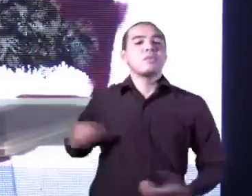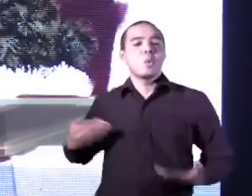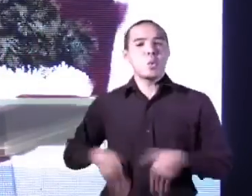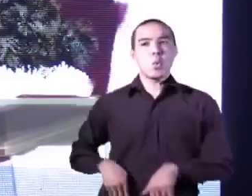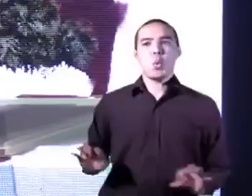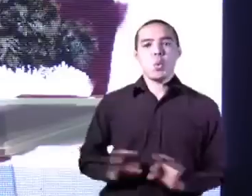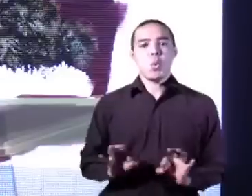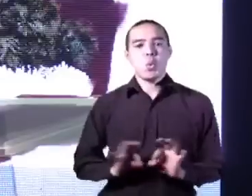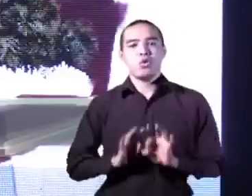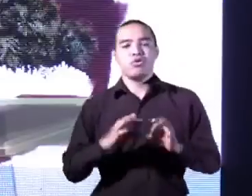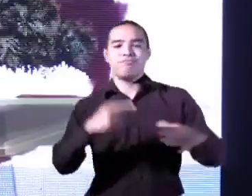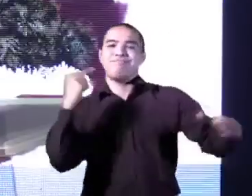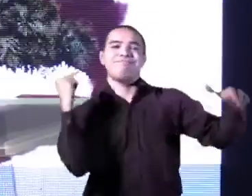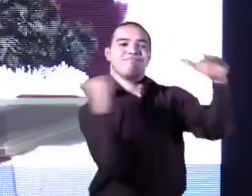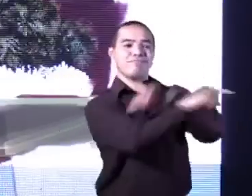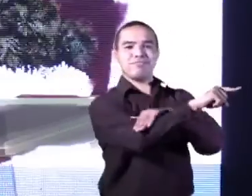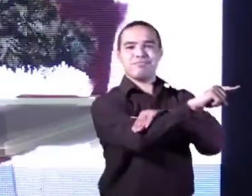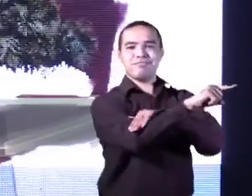Y me castigaron.